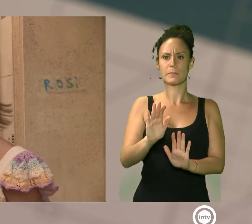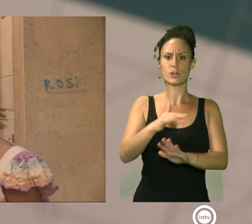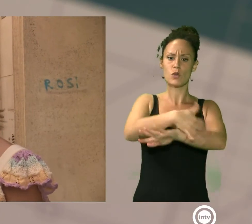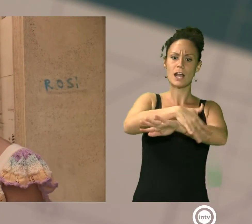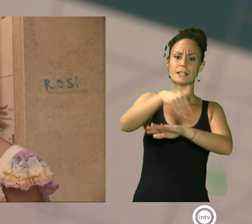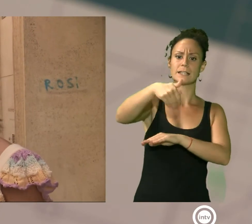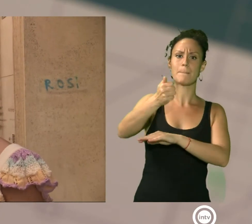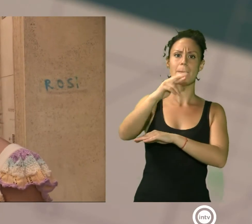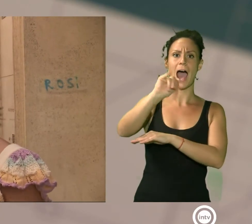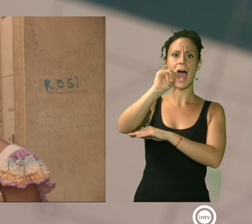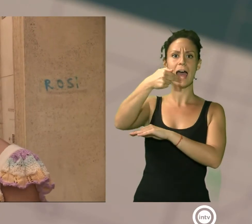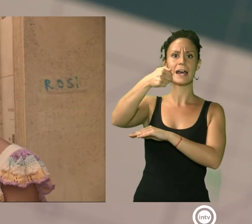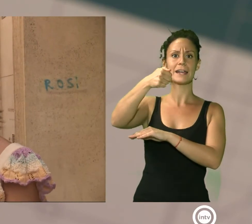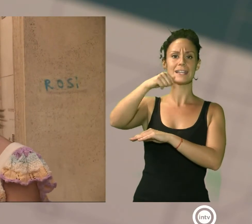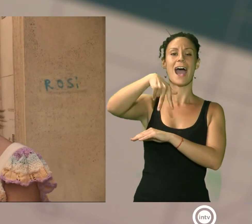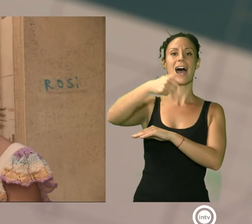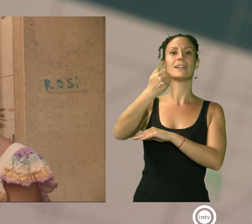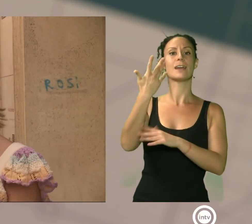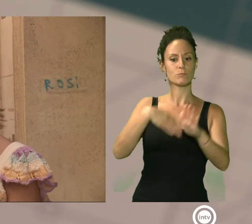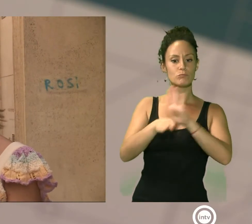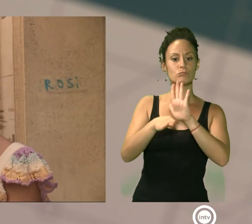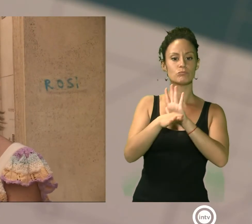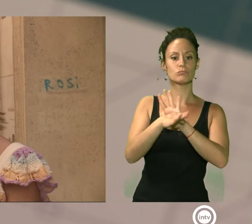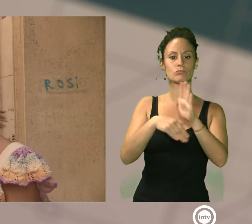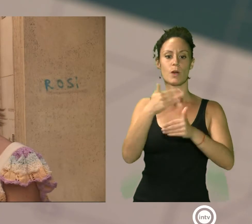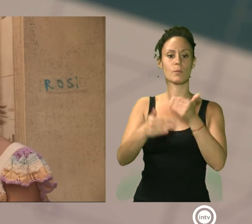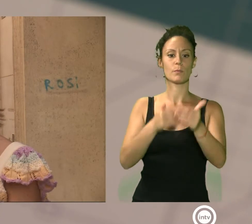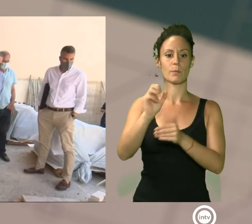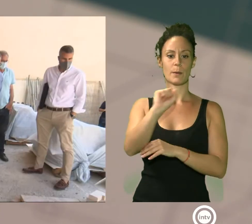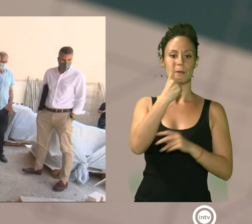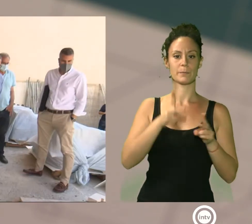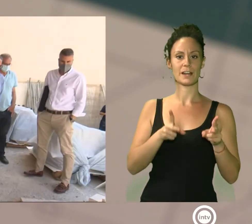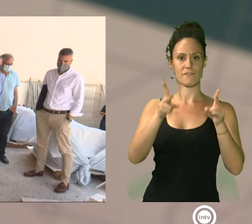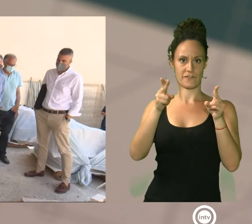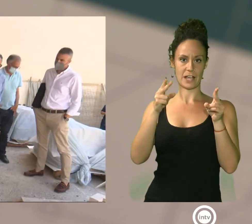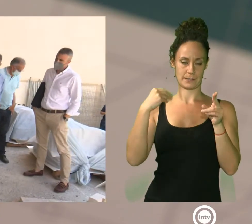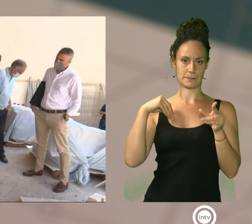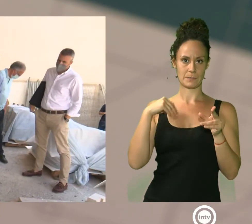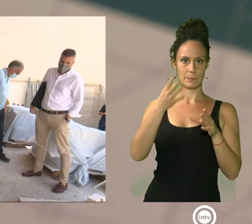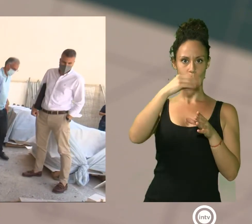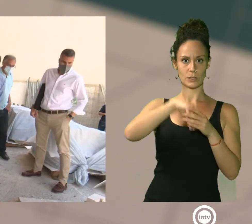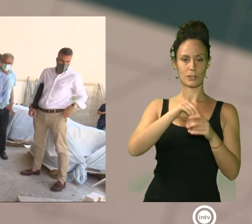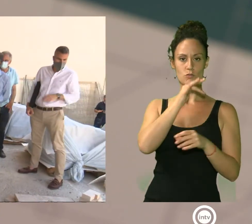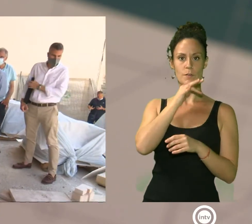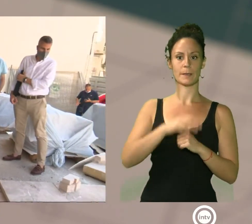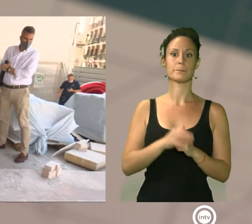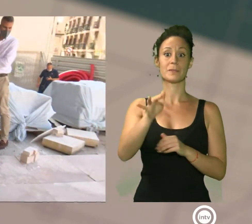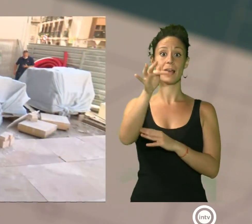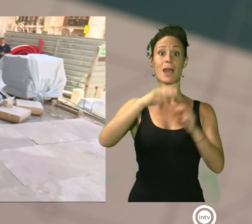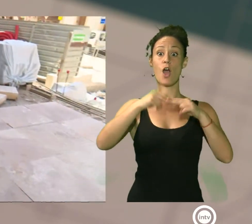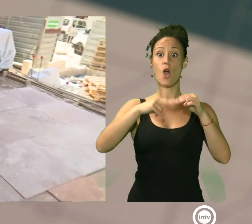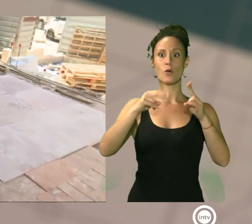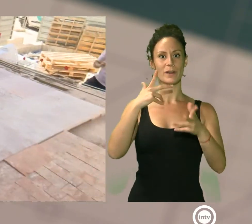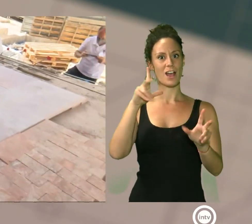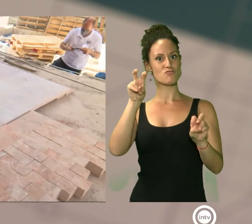dentro de lo que es esa primera fase en la que hemos dividido la obra. Además, estas obras presentan importantes novedades,